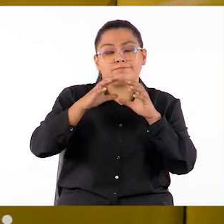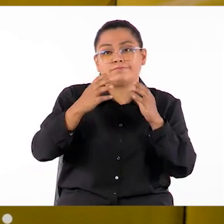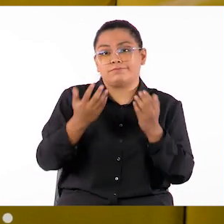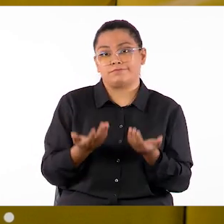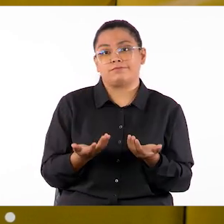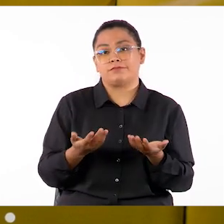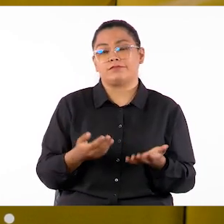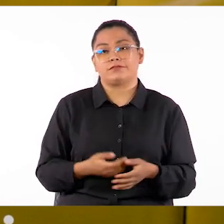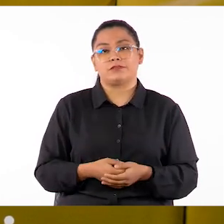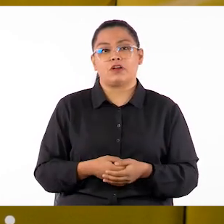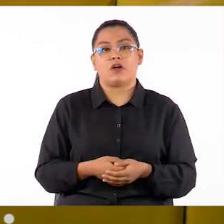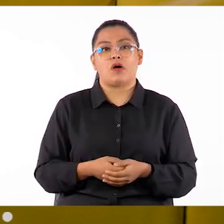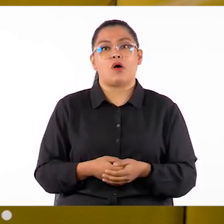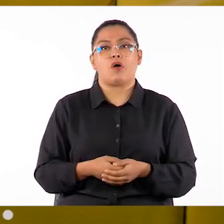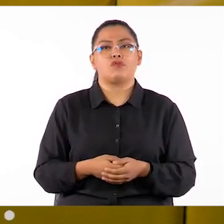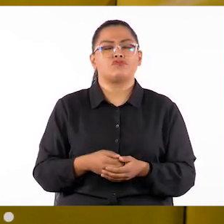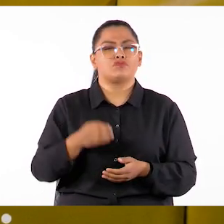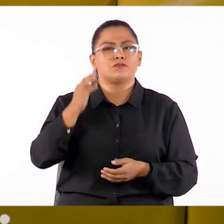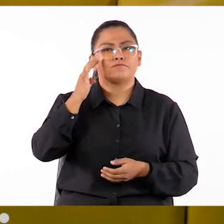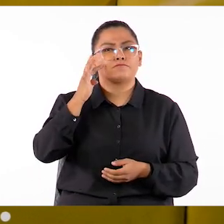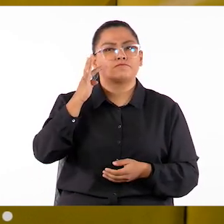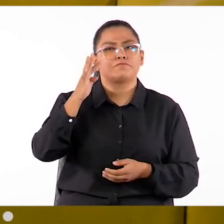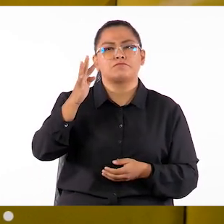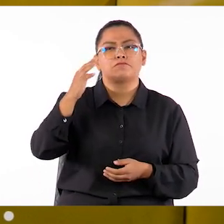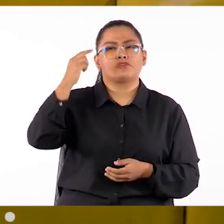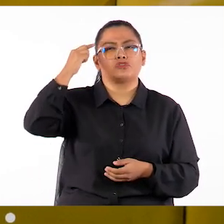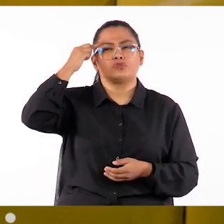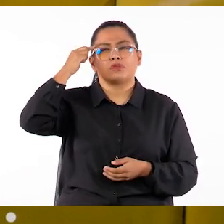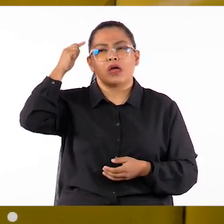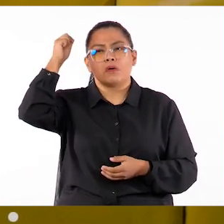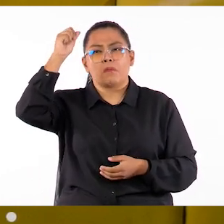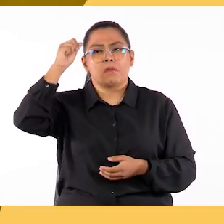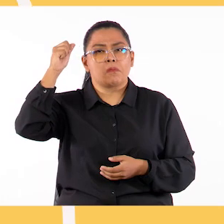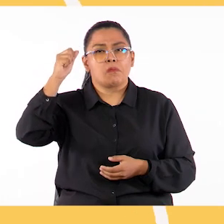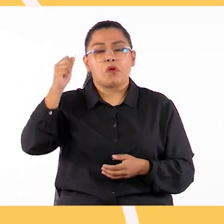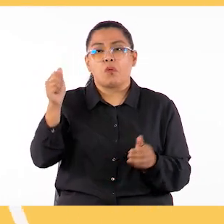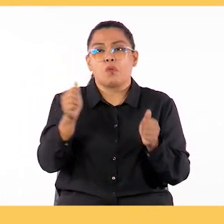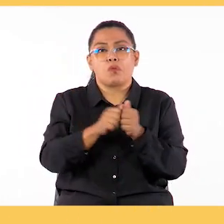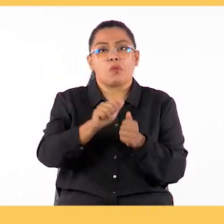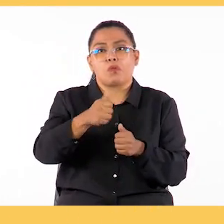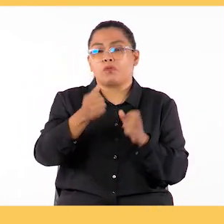Si no produce, crea o reflexiona junto a otros.